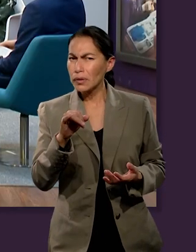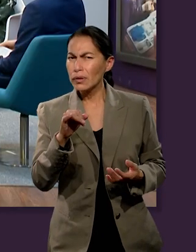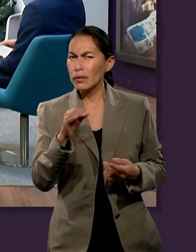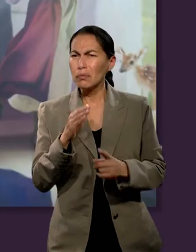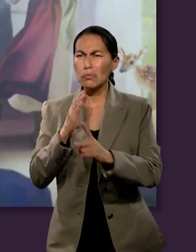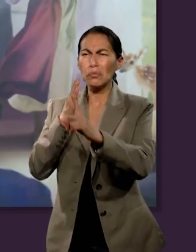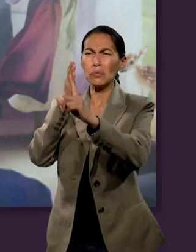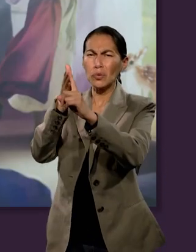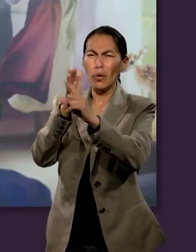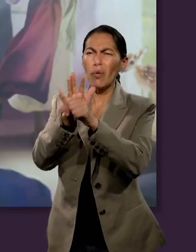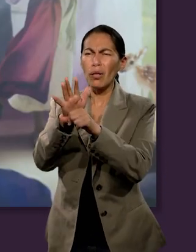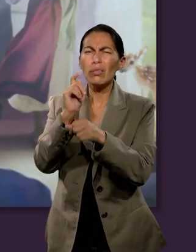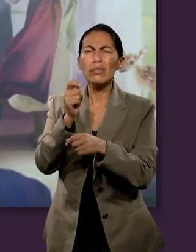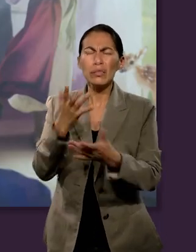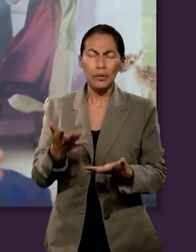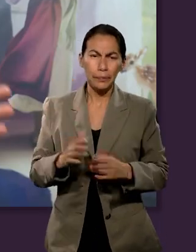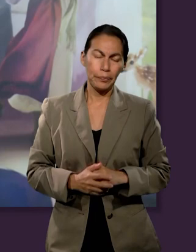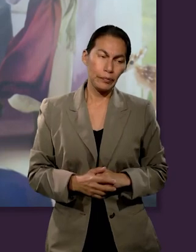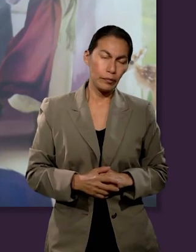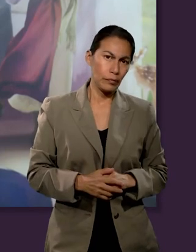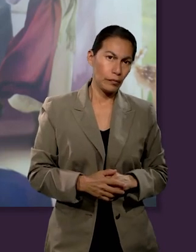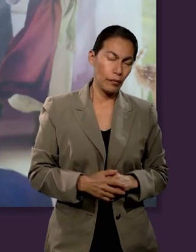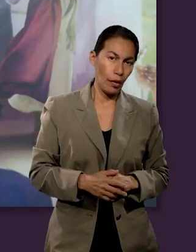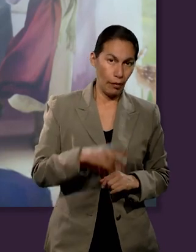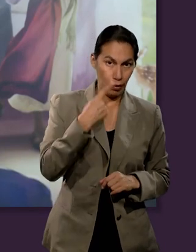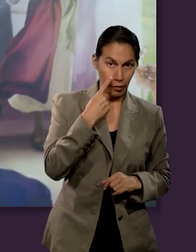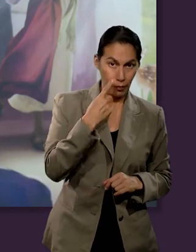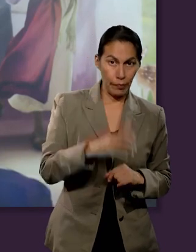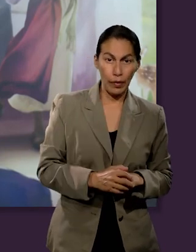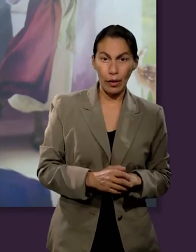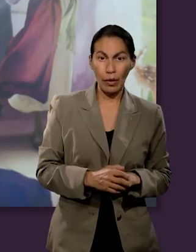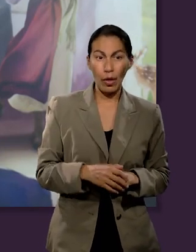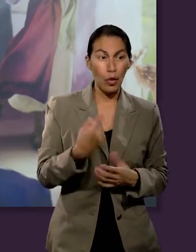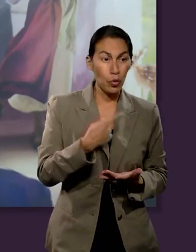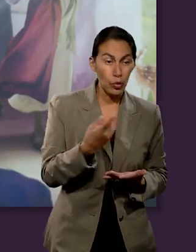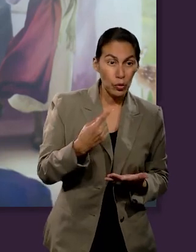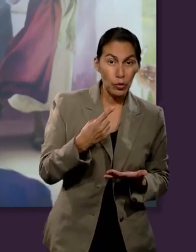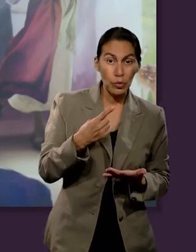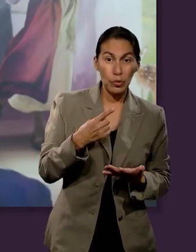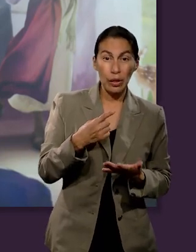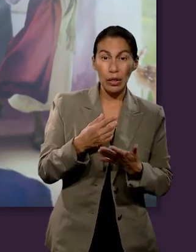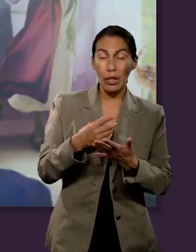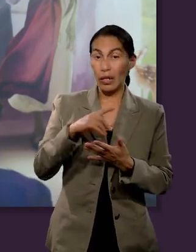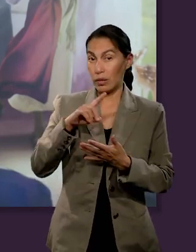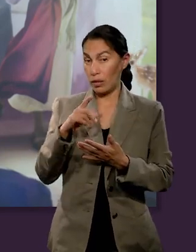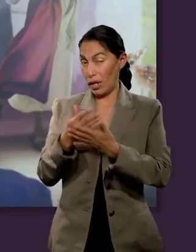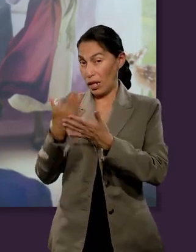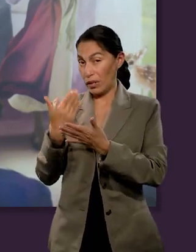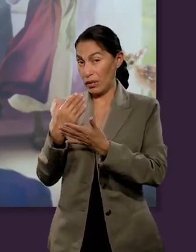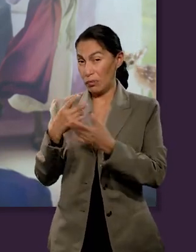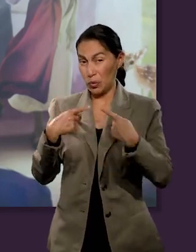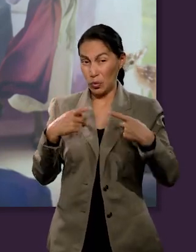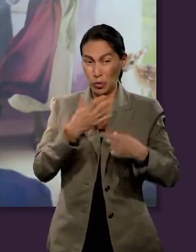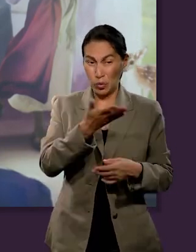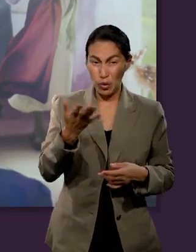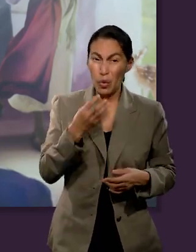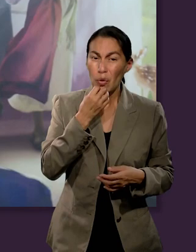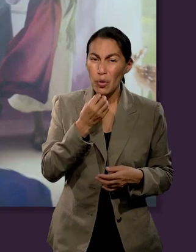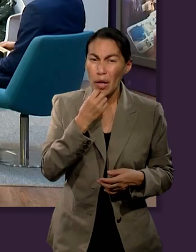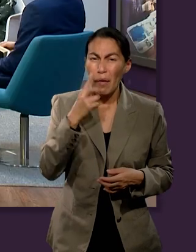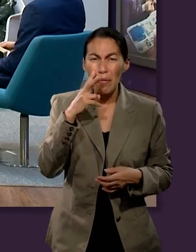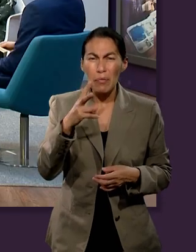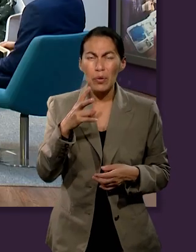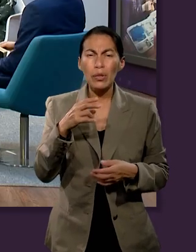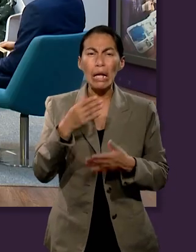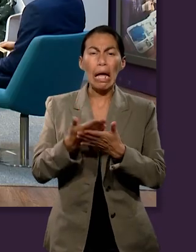Creo que igual vale la pena mencionar, creo que está en conexión con esta pregunta. La segunda vez que encontramos una referencia al 10% antes del pueblo judío es